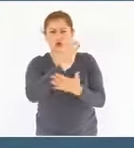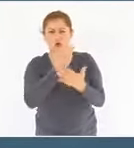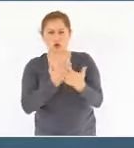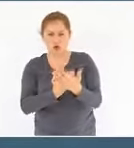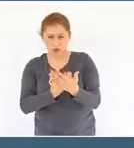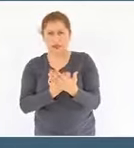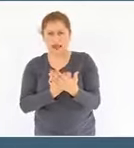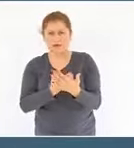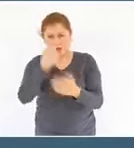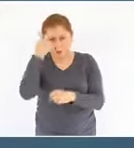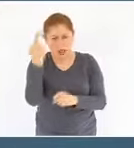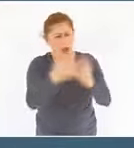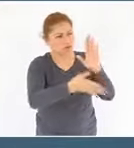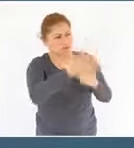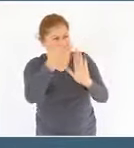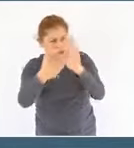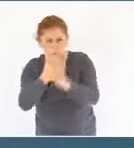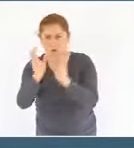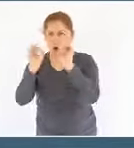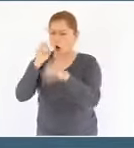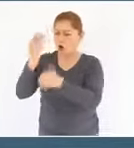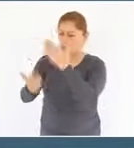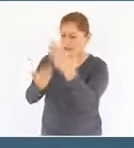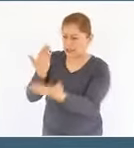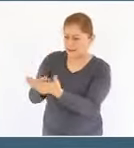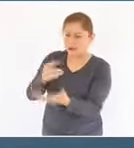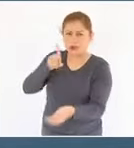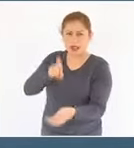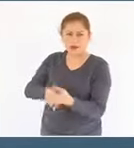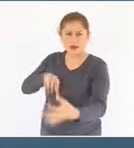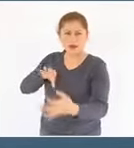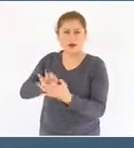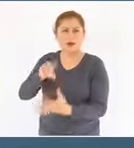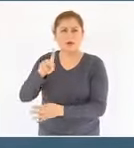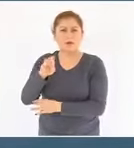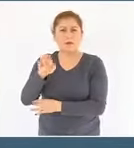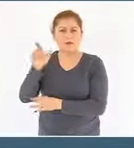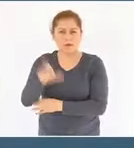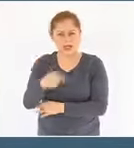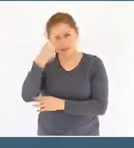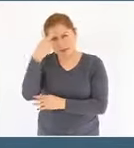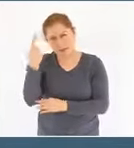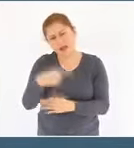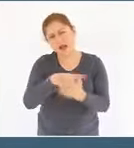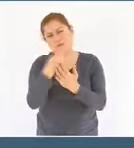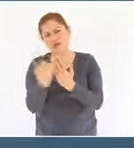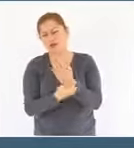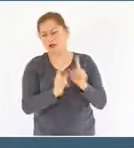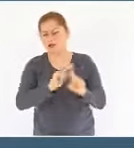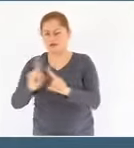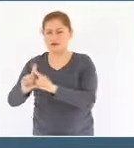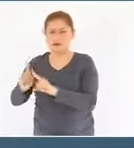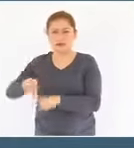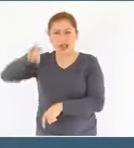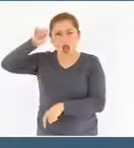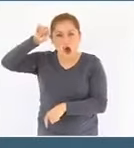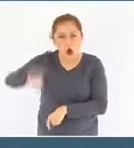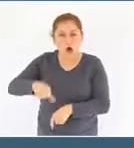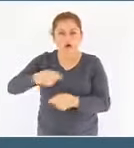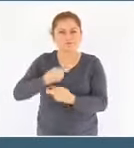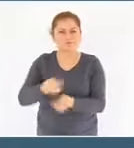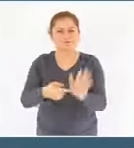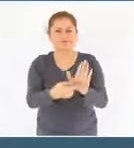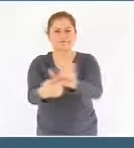obras y servicios que requiere Pemex para sus proyectos. Están desde hoy a la vista y